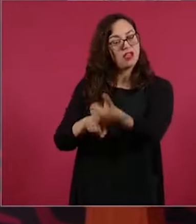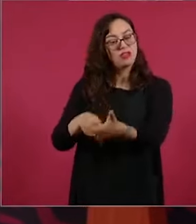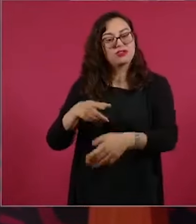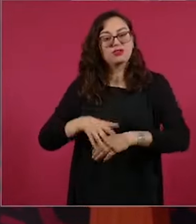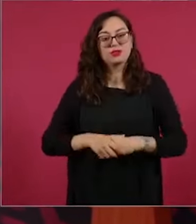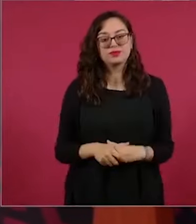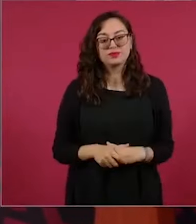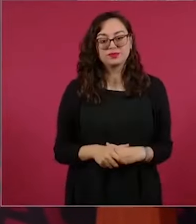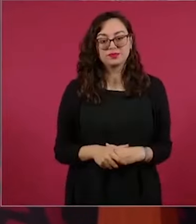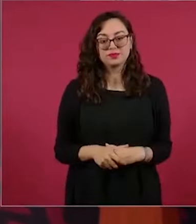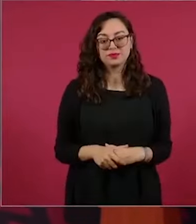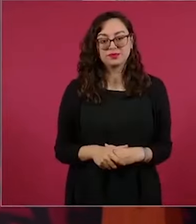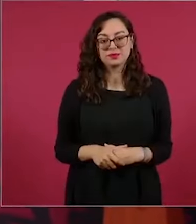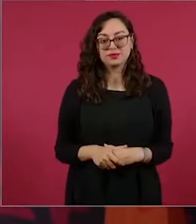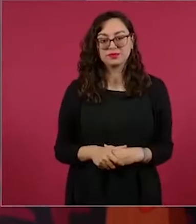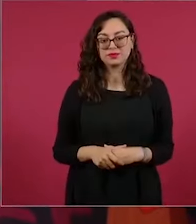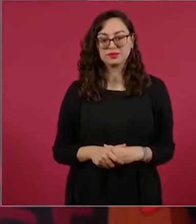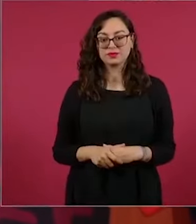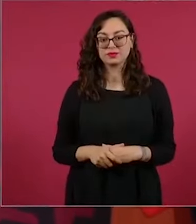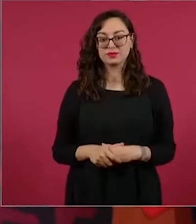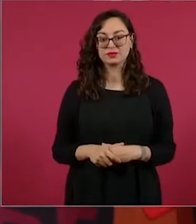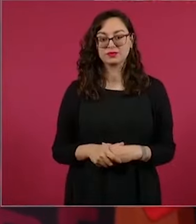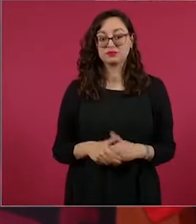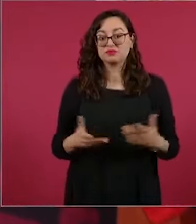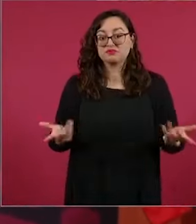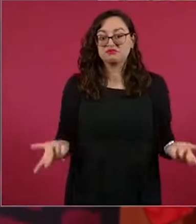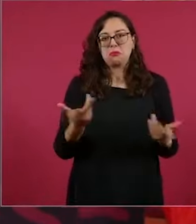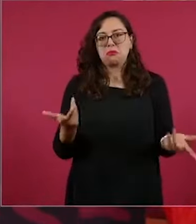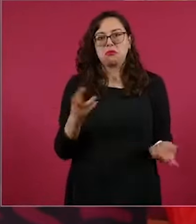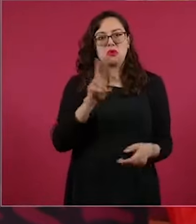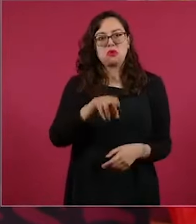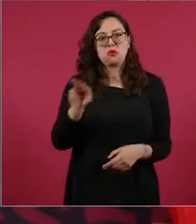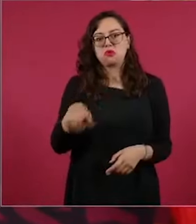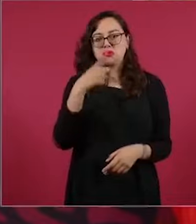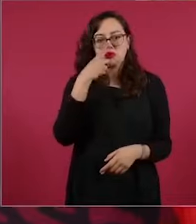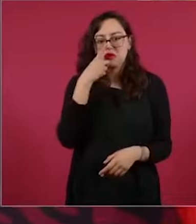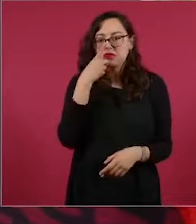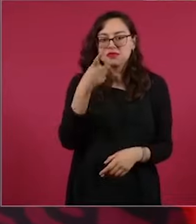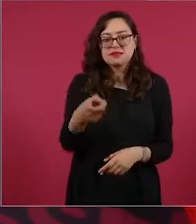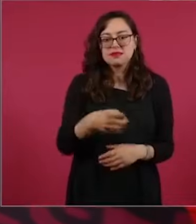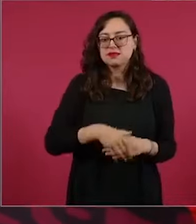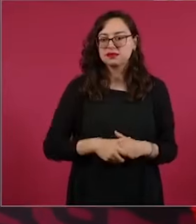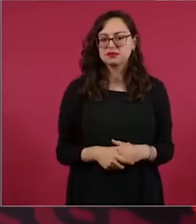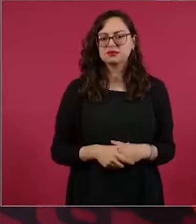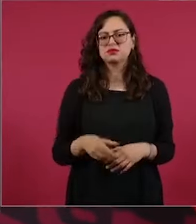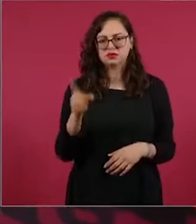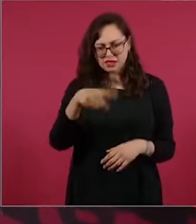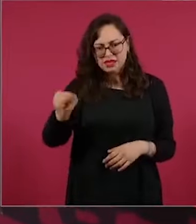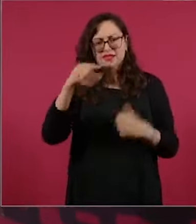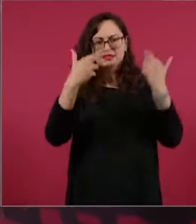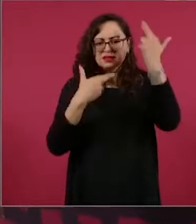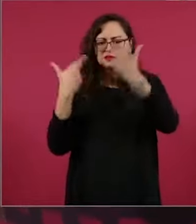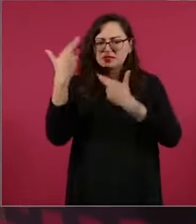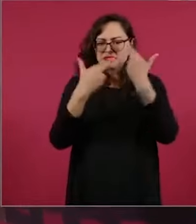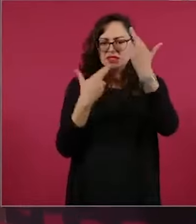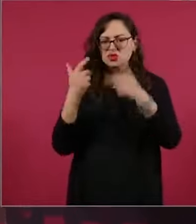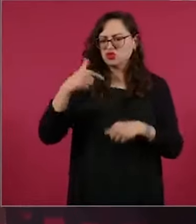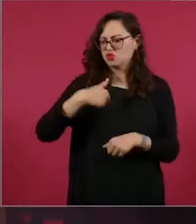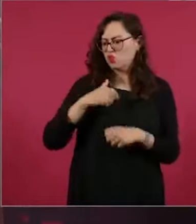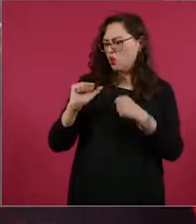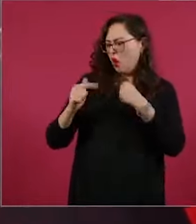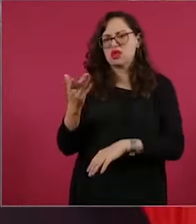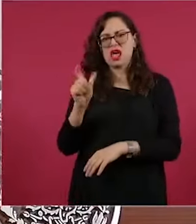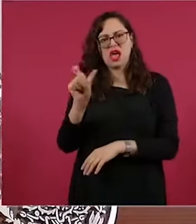Y por lo general, nunca la mencioné. Hagan un estudio de todas las